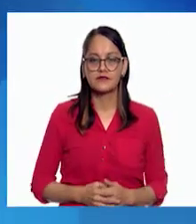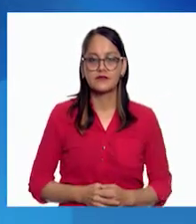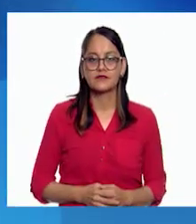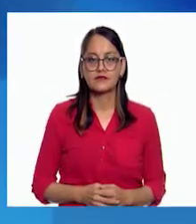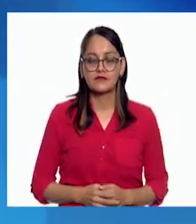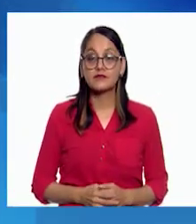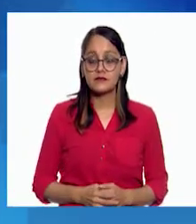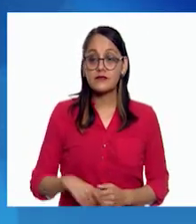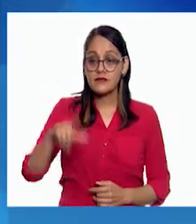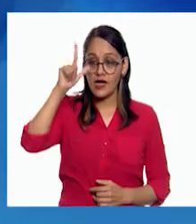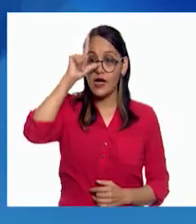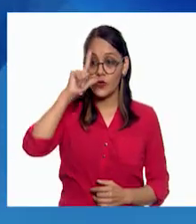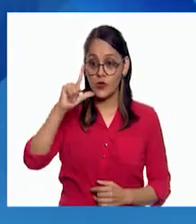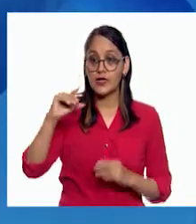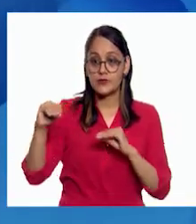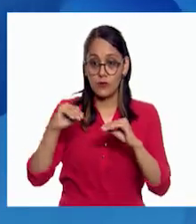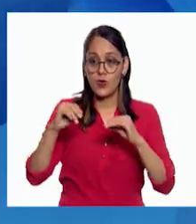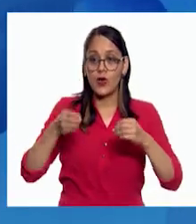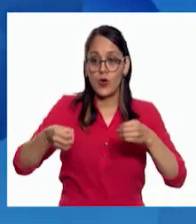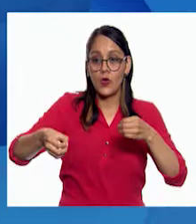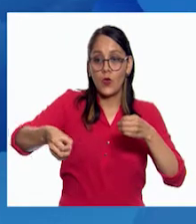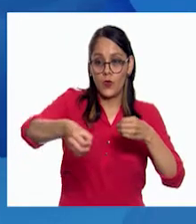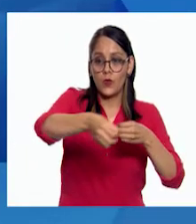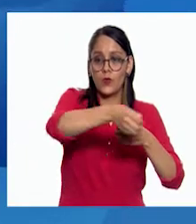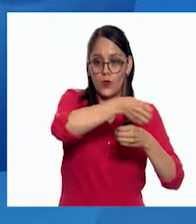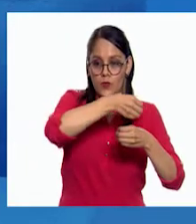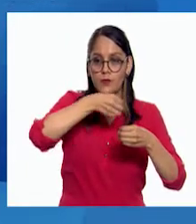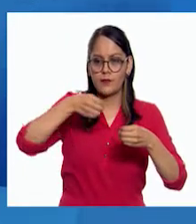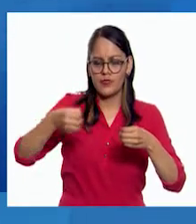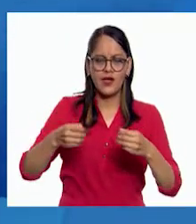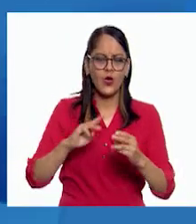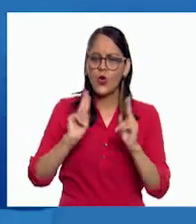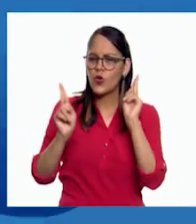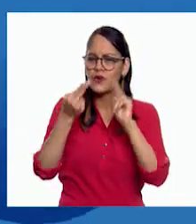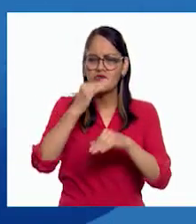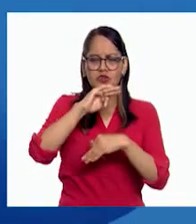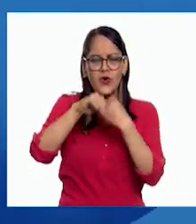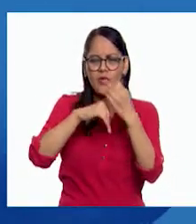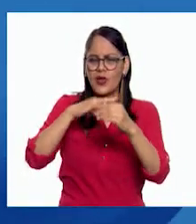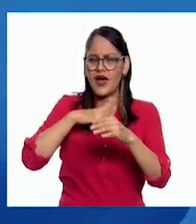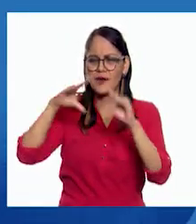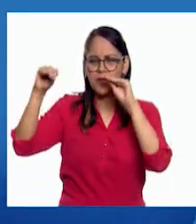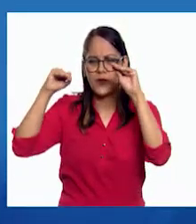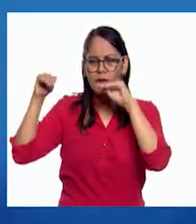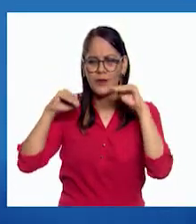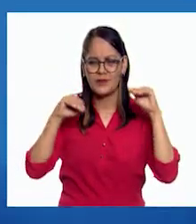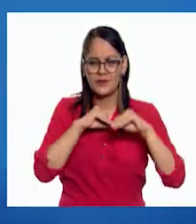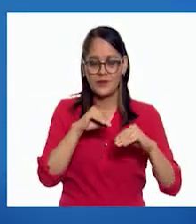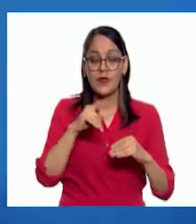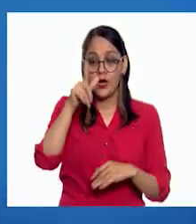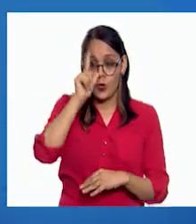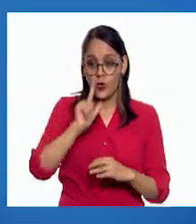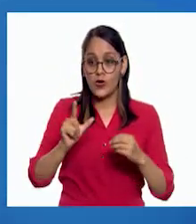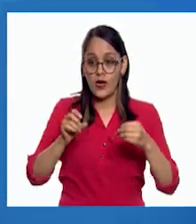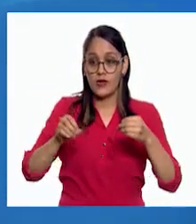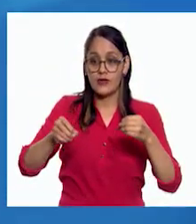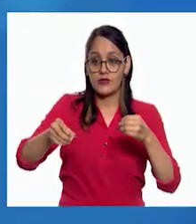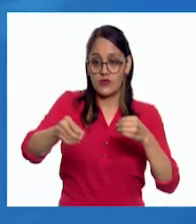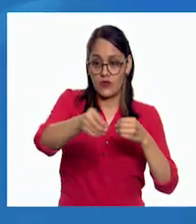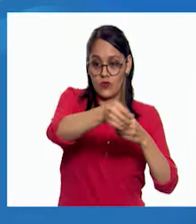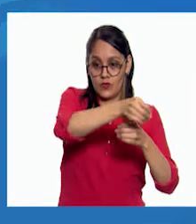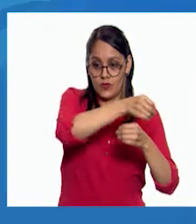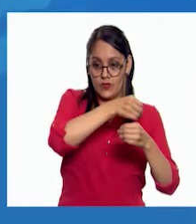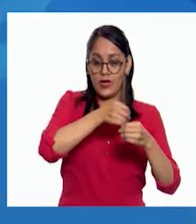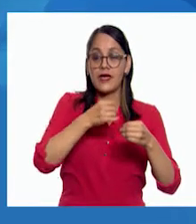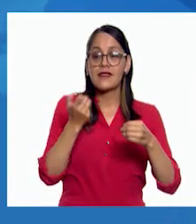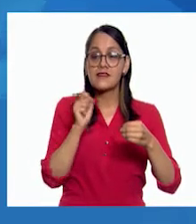La luna se mueve. En el universo, todo se mueve. La luna tiene dos movimientos. Gira sobre sí misma y también